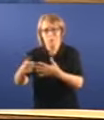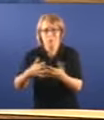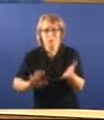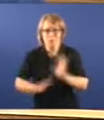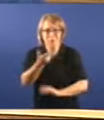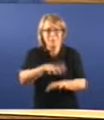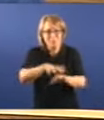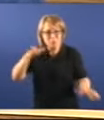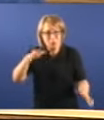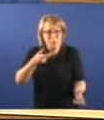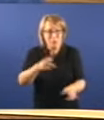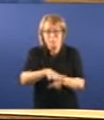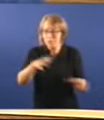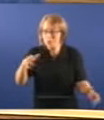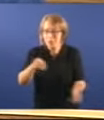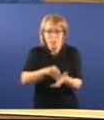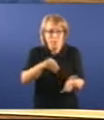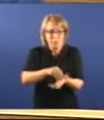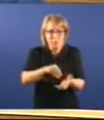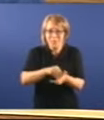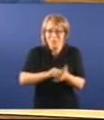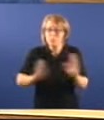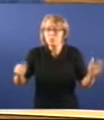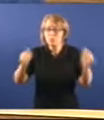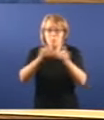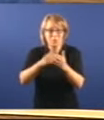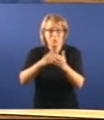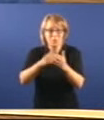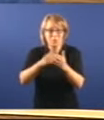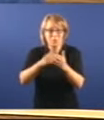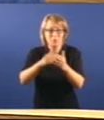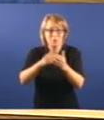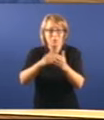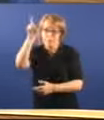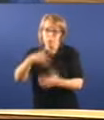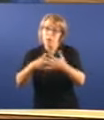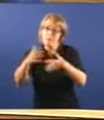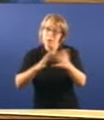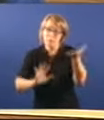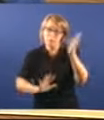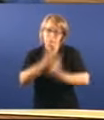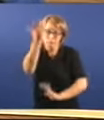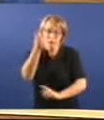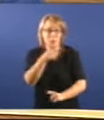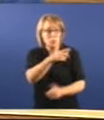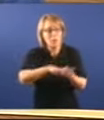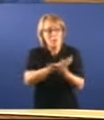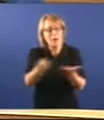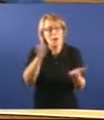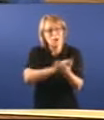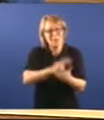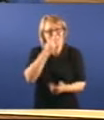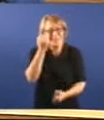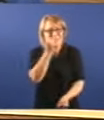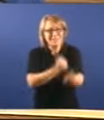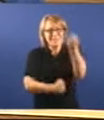das ocasións o monte o queima. Señorías, vostedes ahora fala outra vez de intereses económicos.